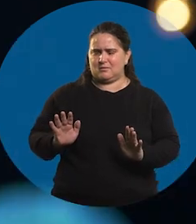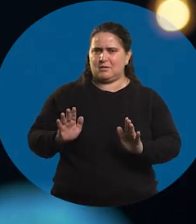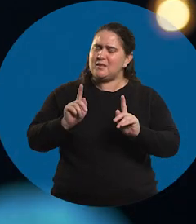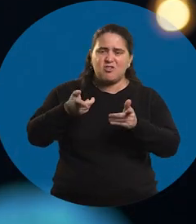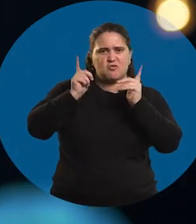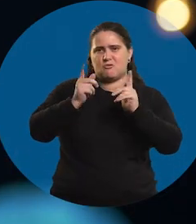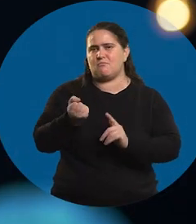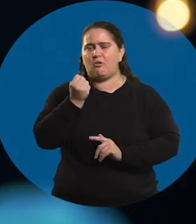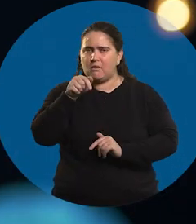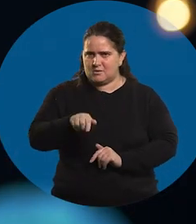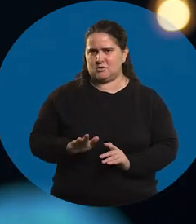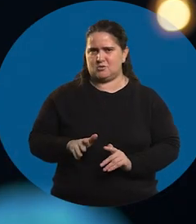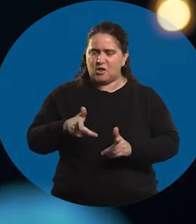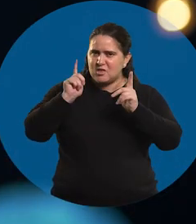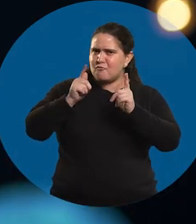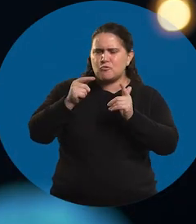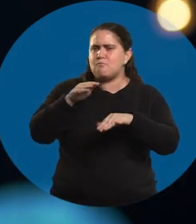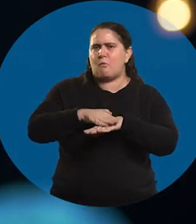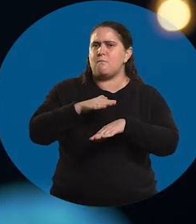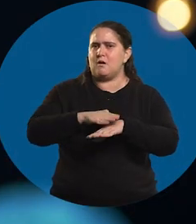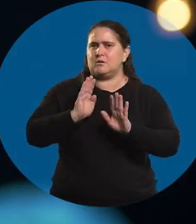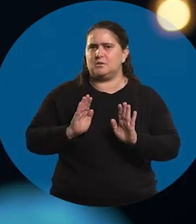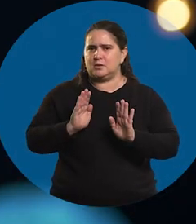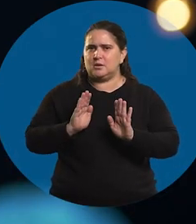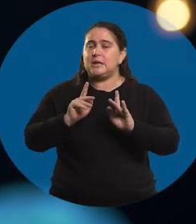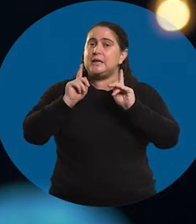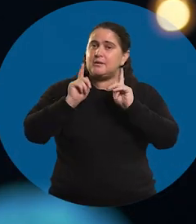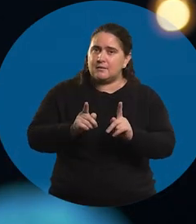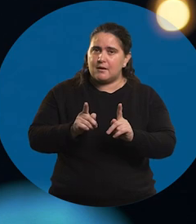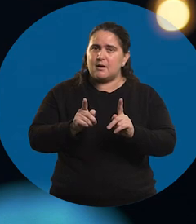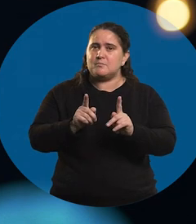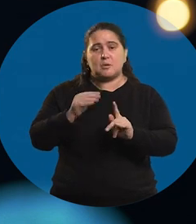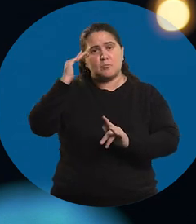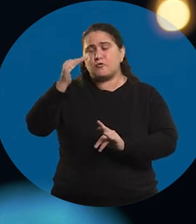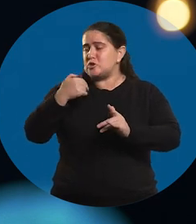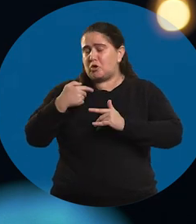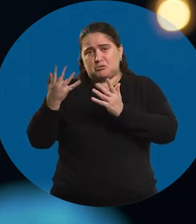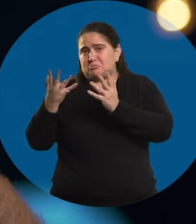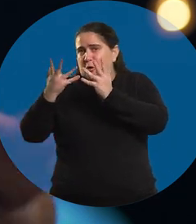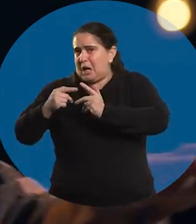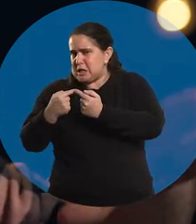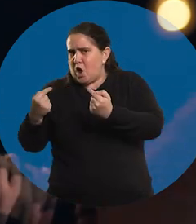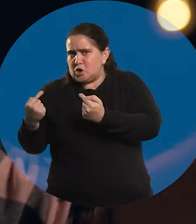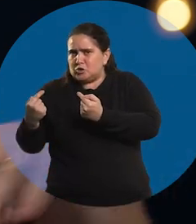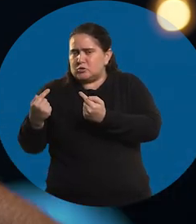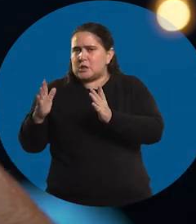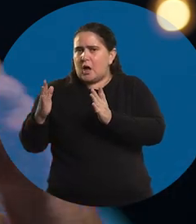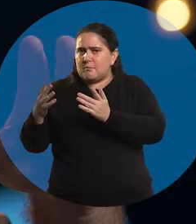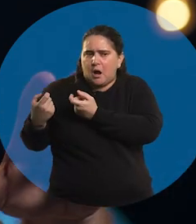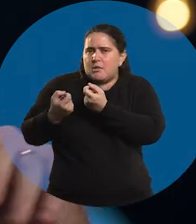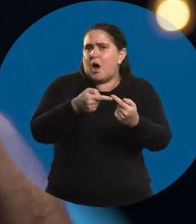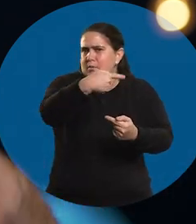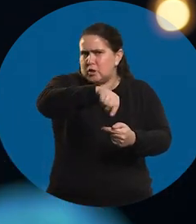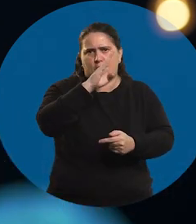hay que disfrutar de muchos momentos y que nos dejen al profesor armar las cosas para que